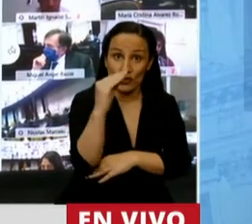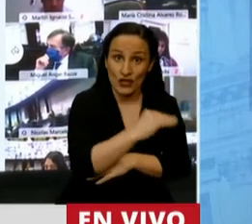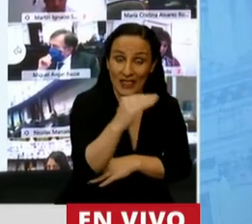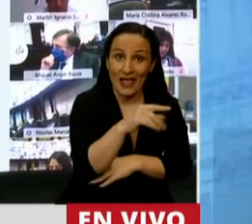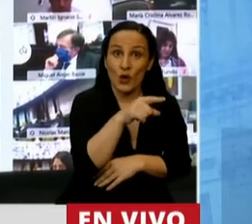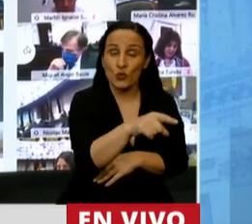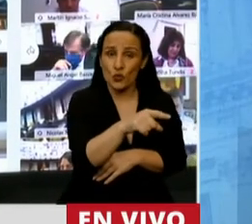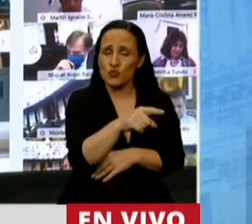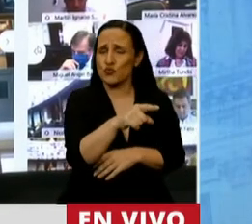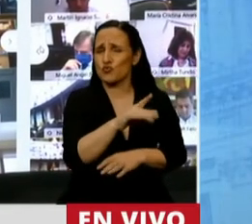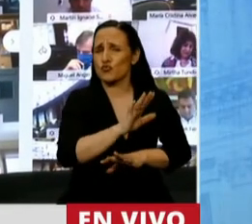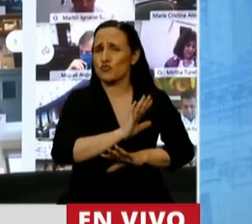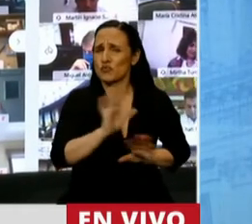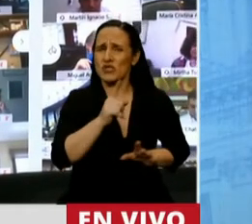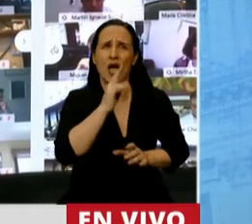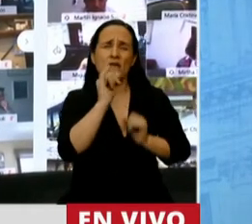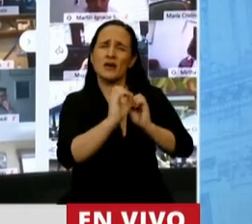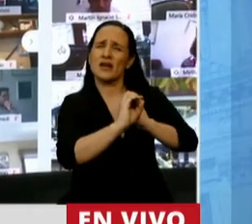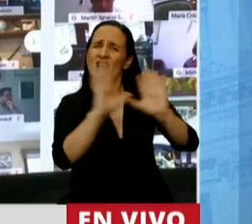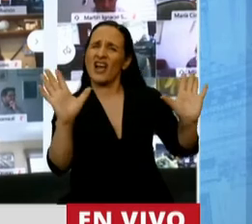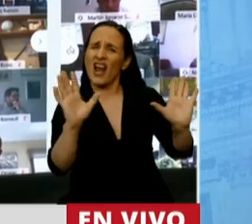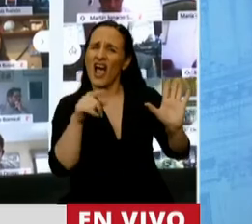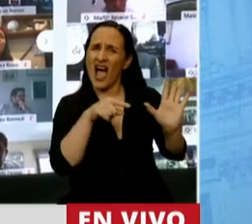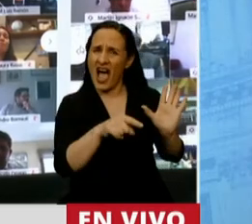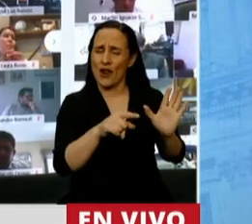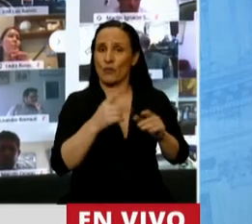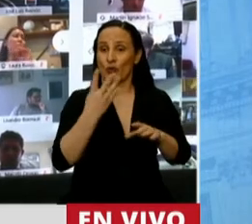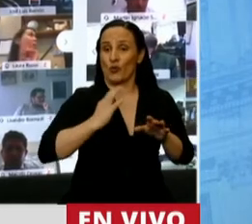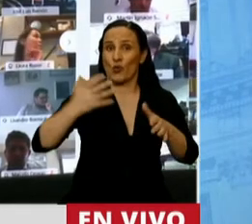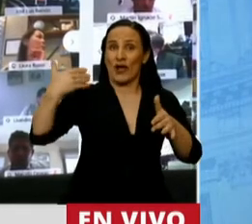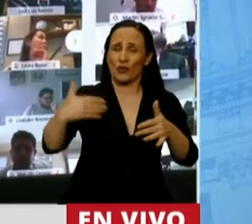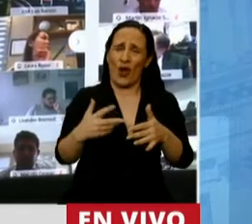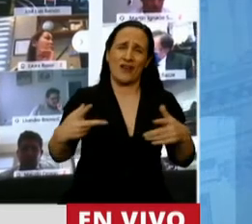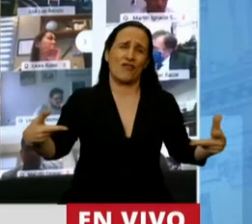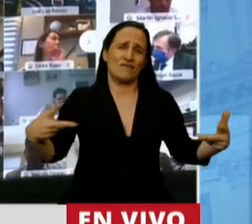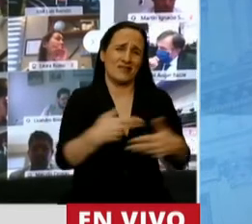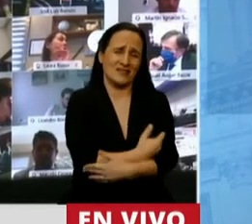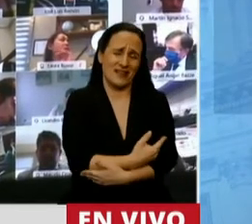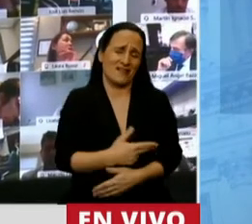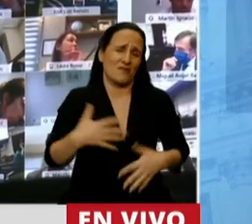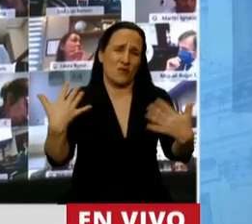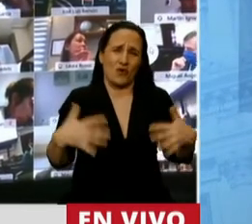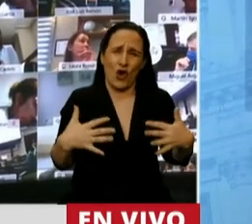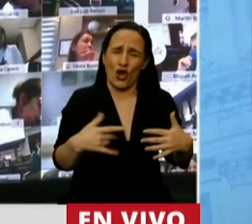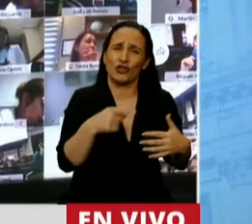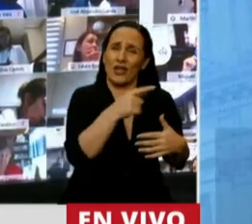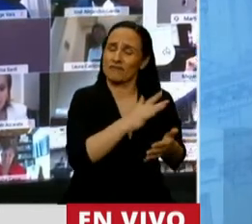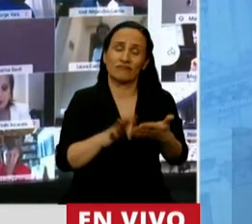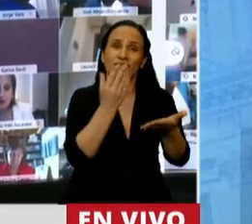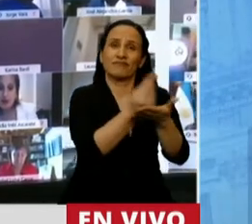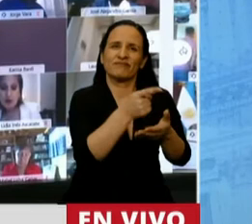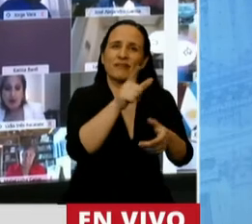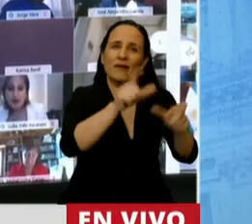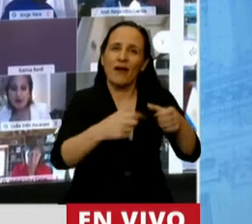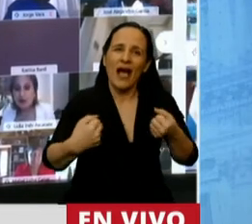que ha marcado claramente para poder reconstruir después de cuatro años de ajuste sistemático y serial un acuerdo social.